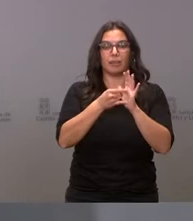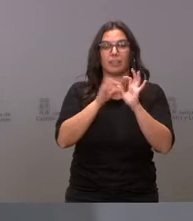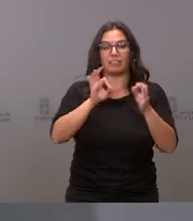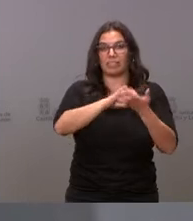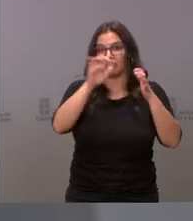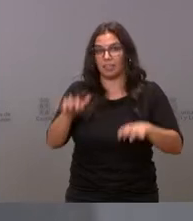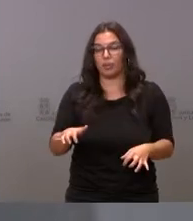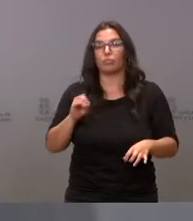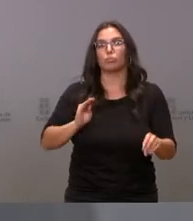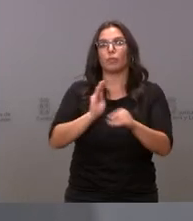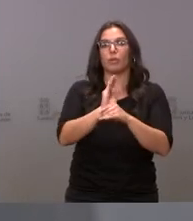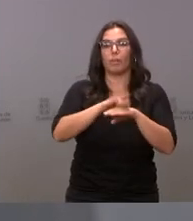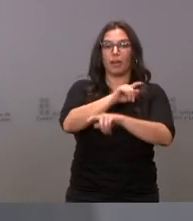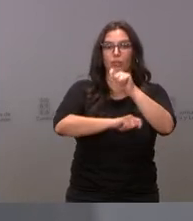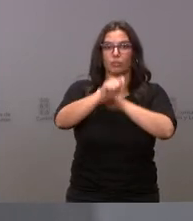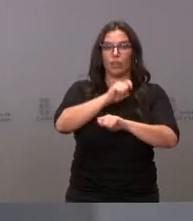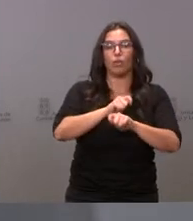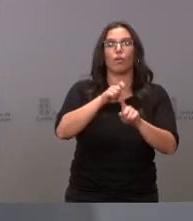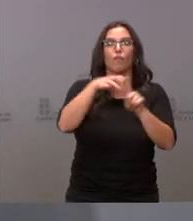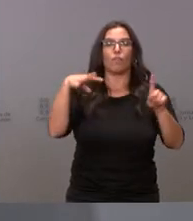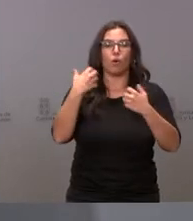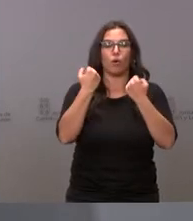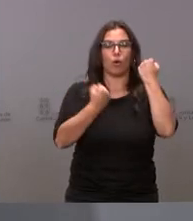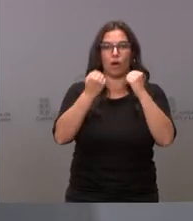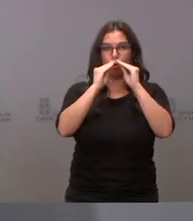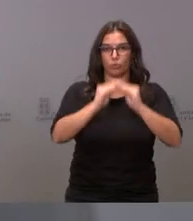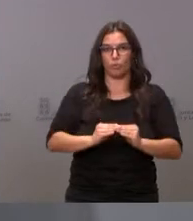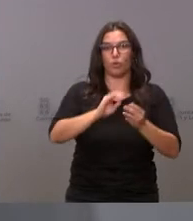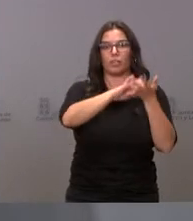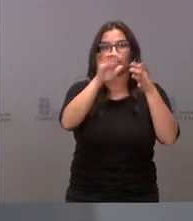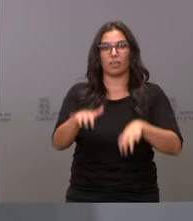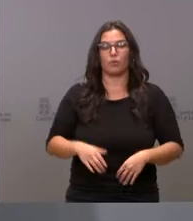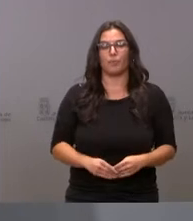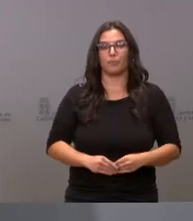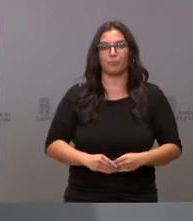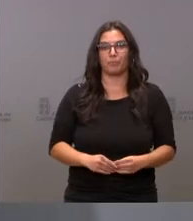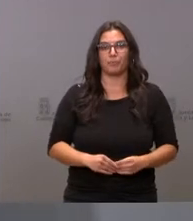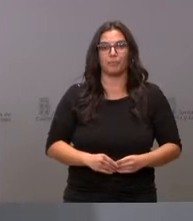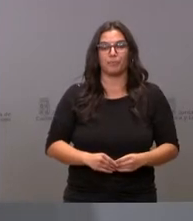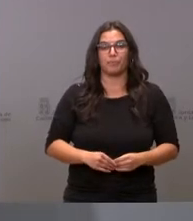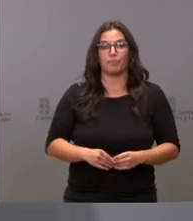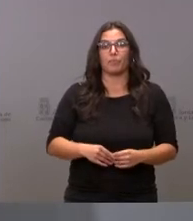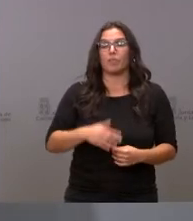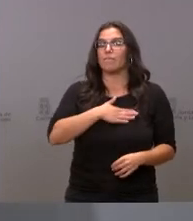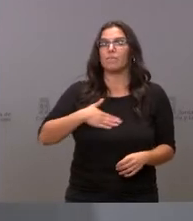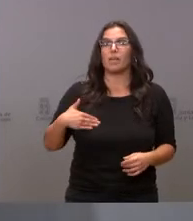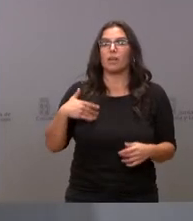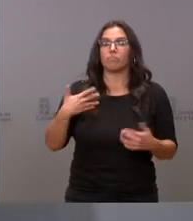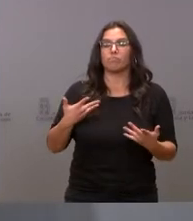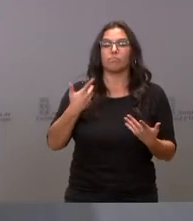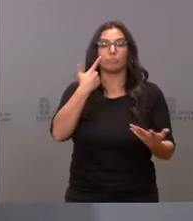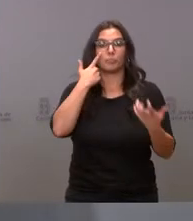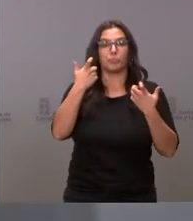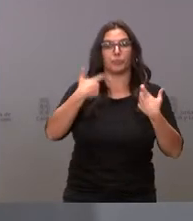León. Es una subvención a la Asociación Foro de Automoción de Castilla y León, que pretende dar una mayor visibilidad al